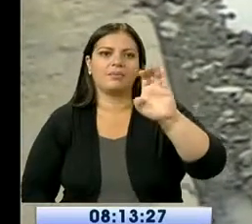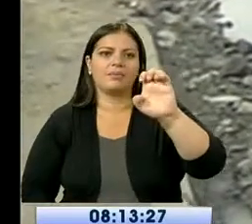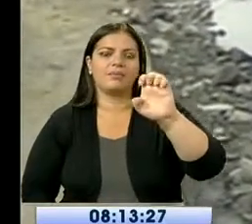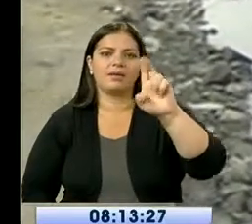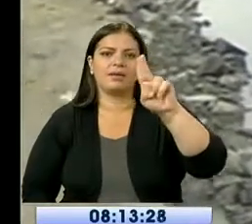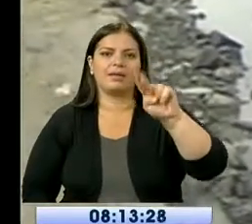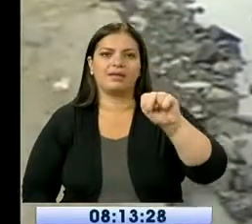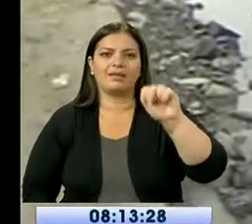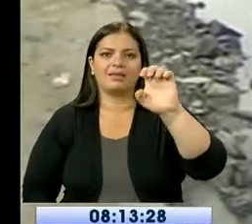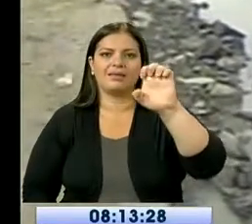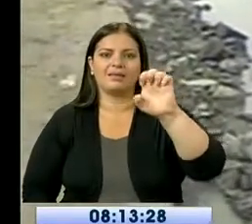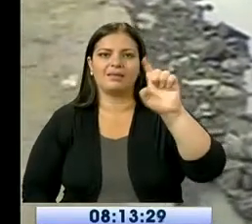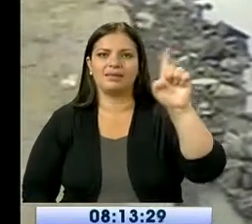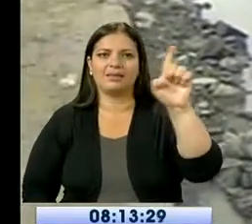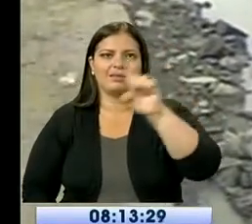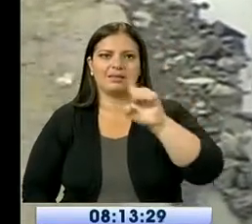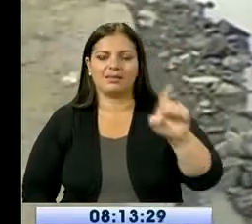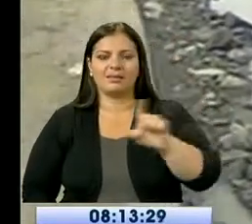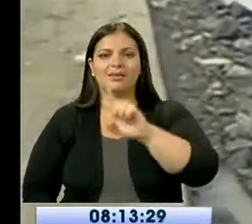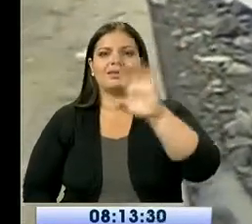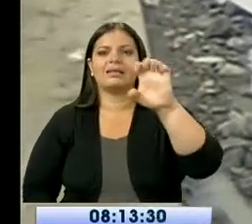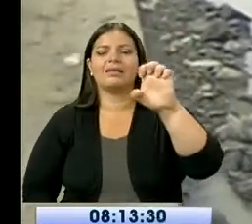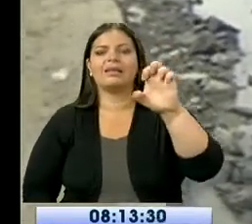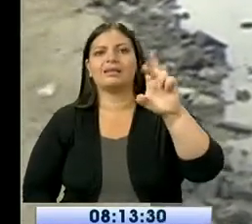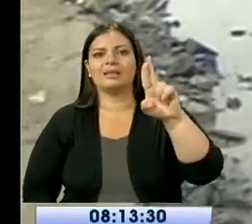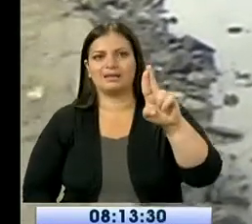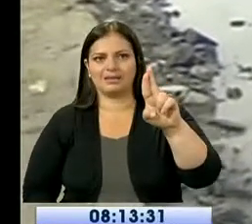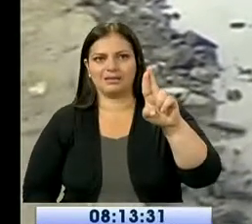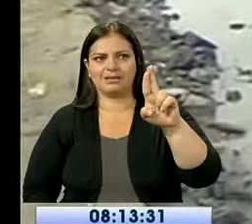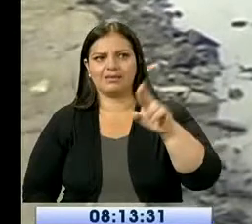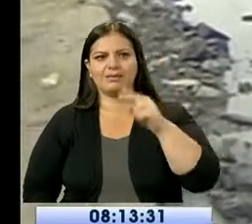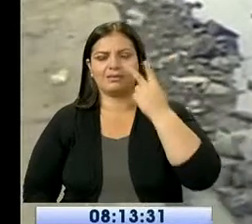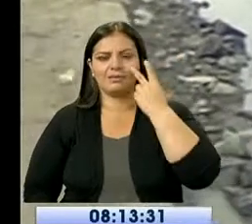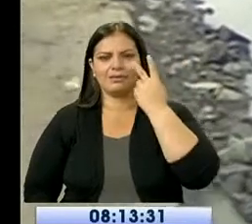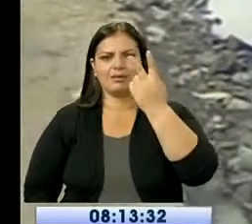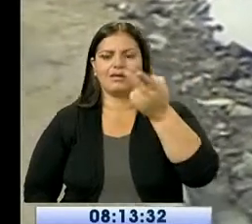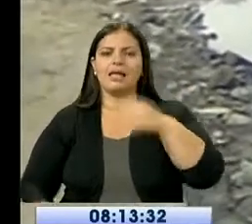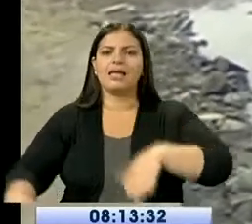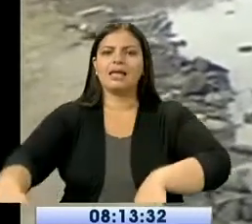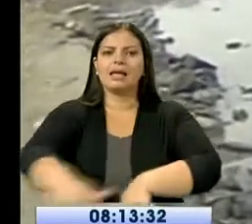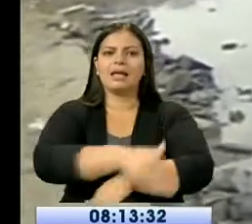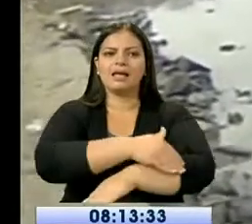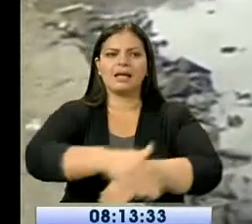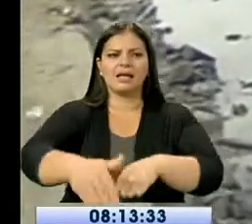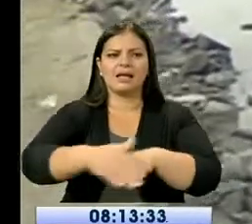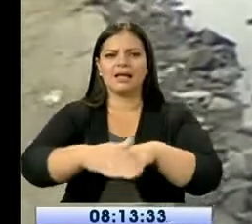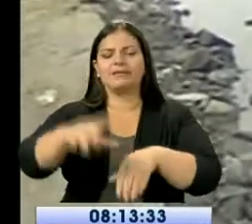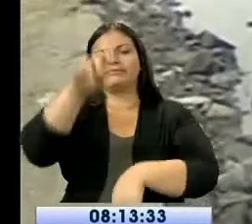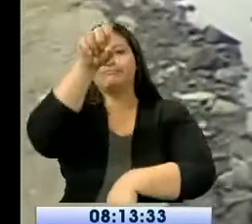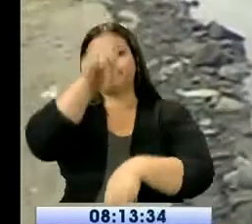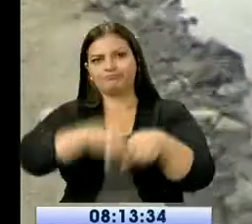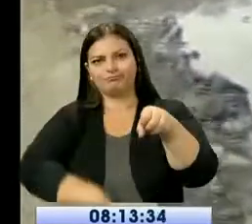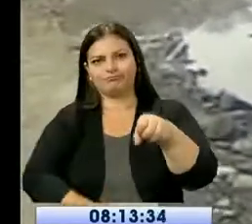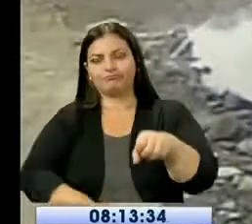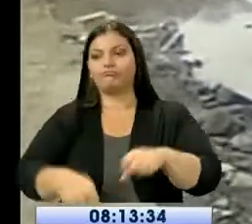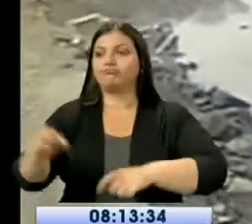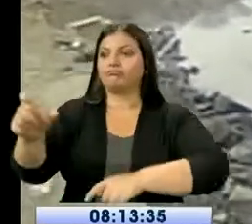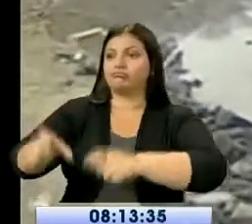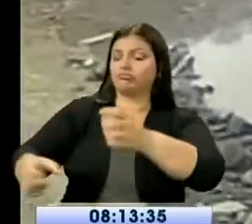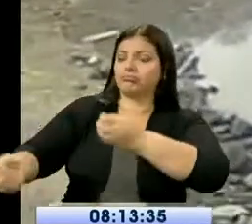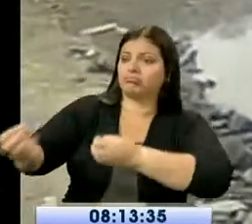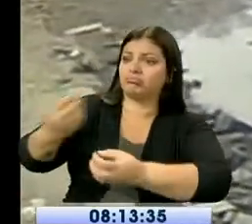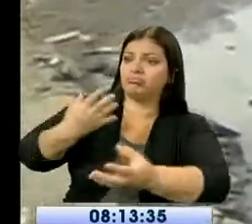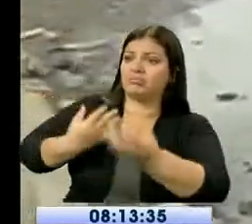sector. Todos los años tienen que padecer las consecuencias del